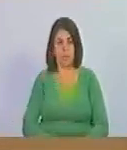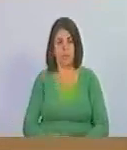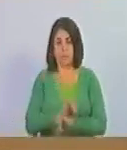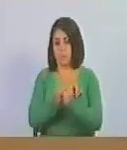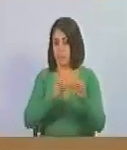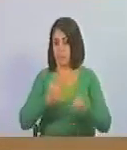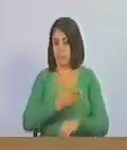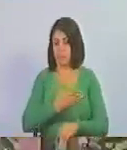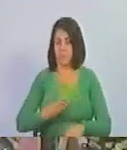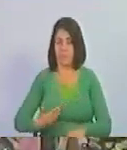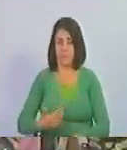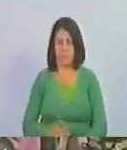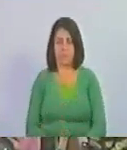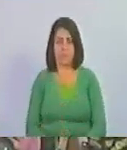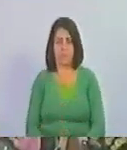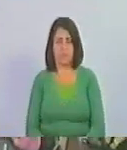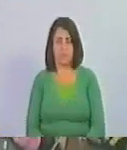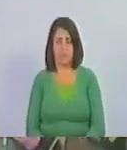es todo ciudadano presidente